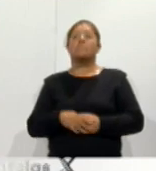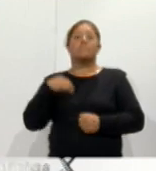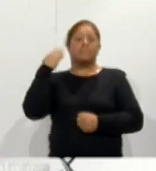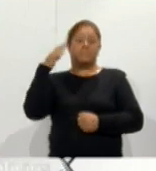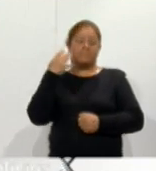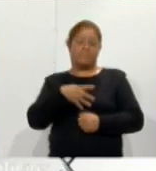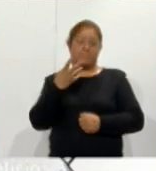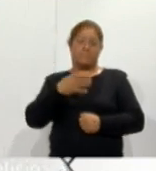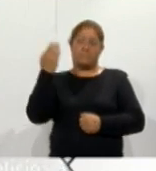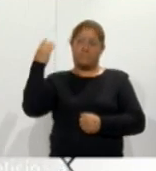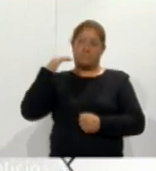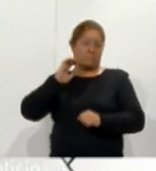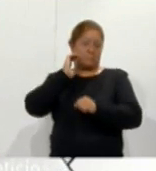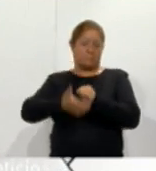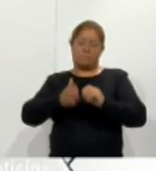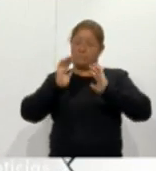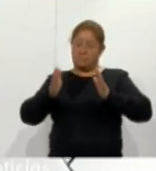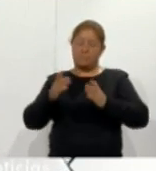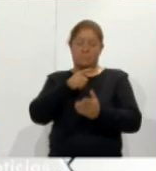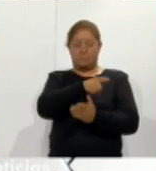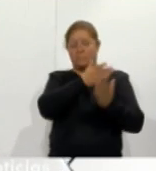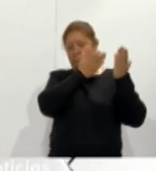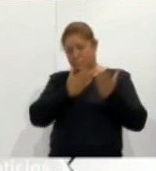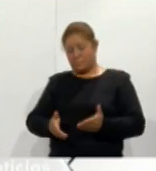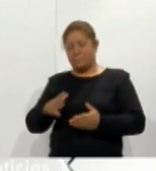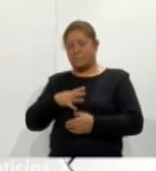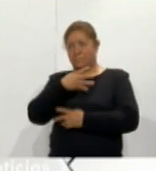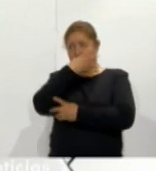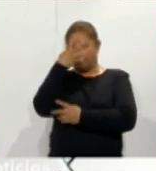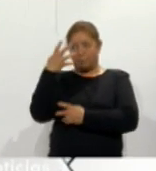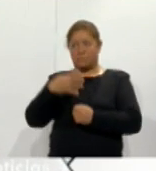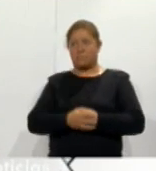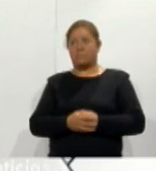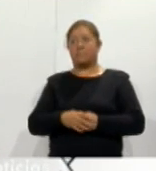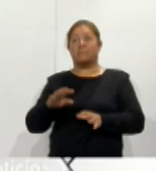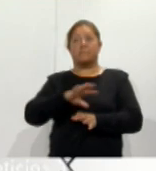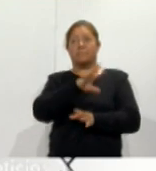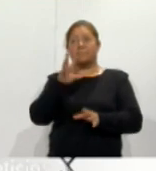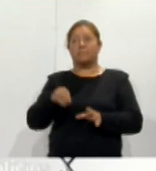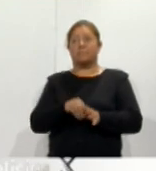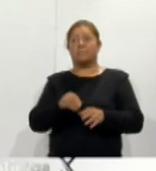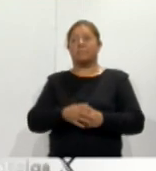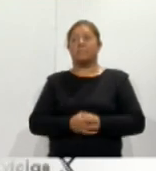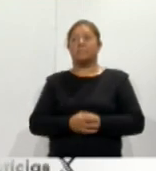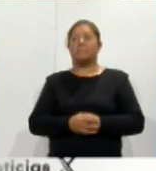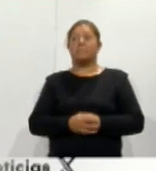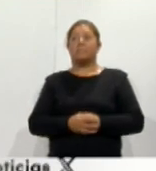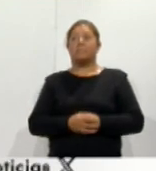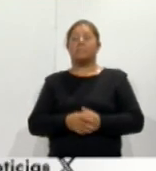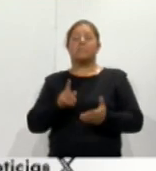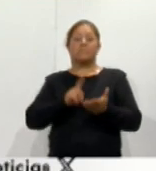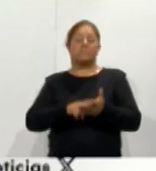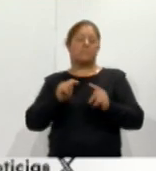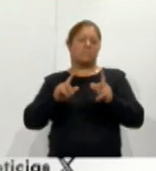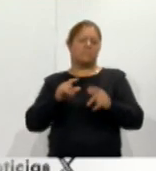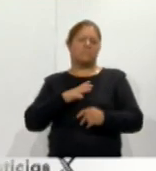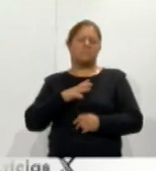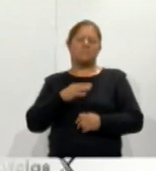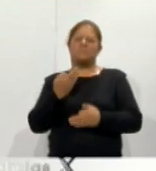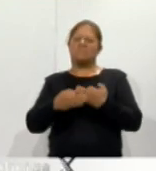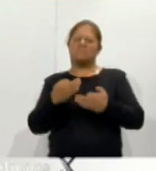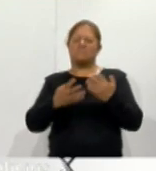fecha límite para recoger las credenciales en total en el estado quedaron pendientes de recoger